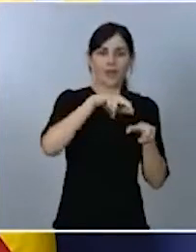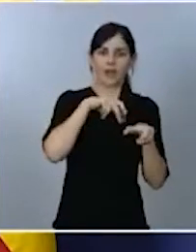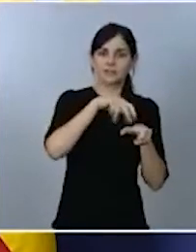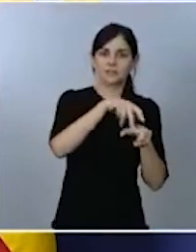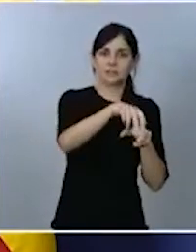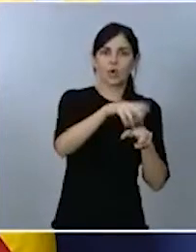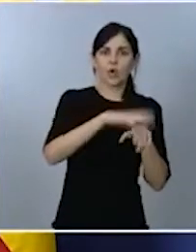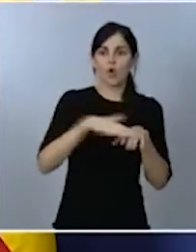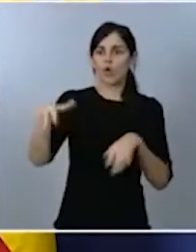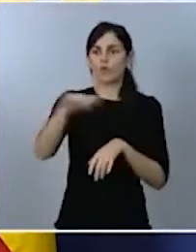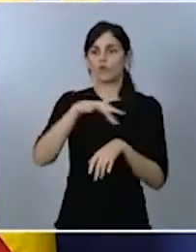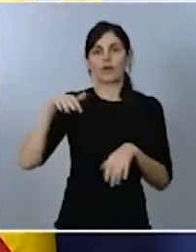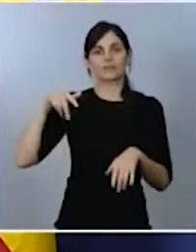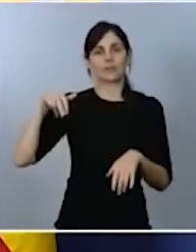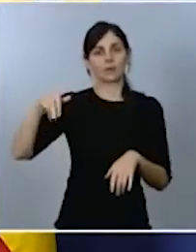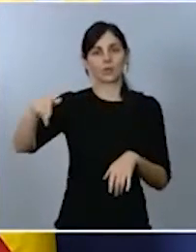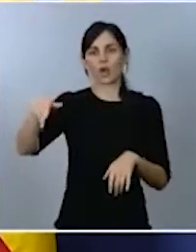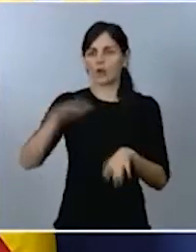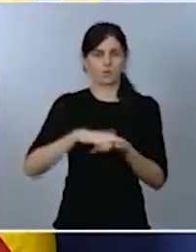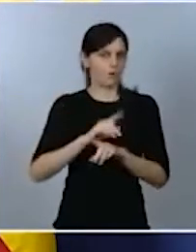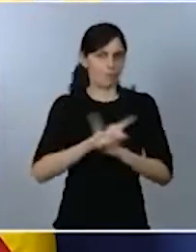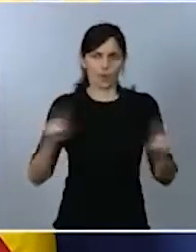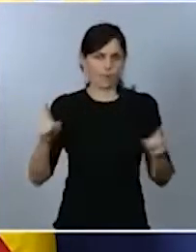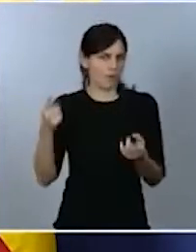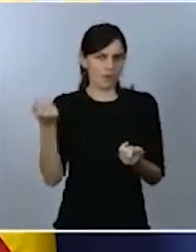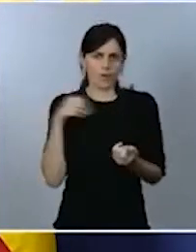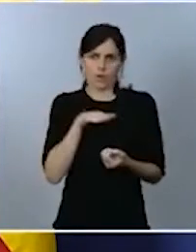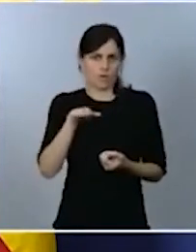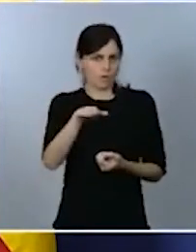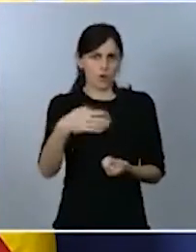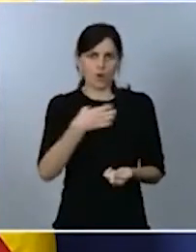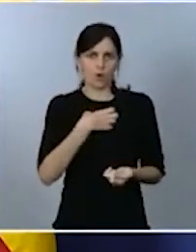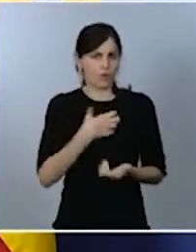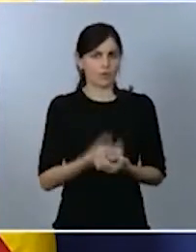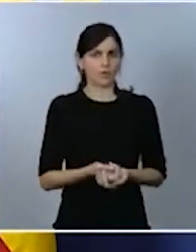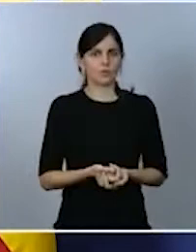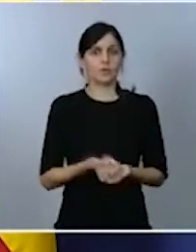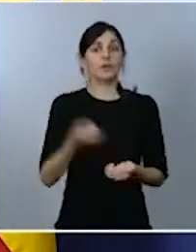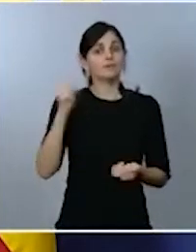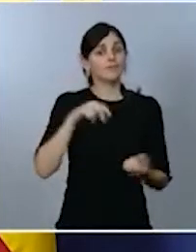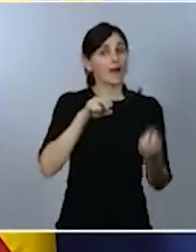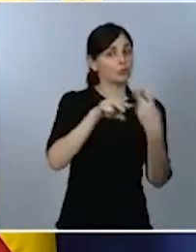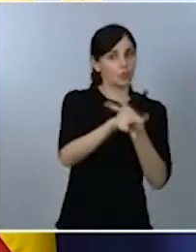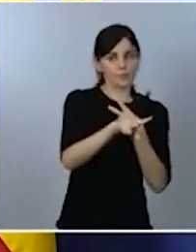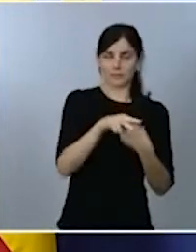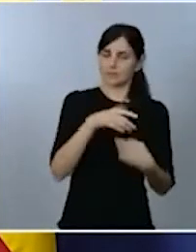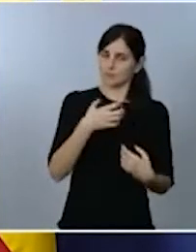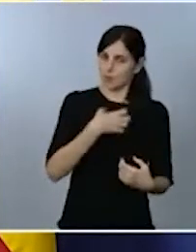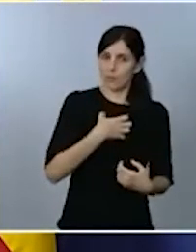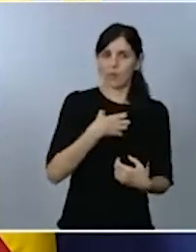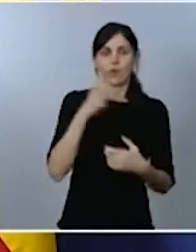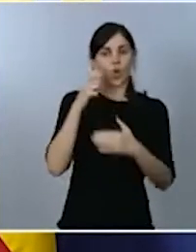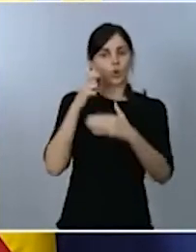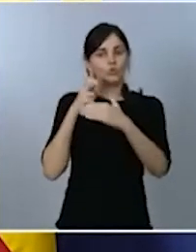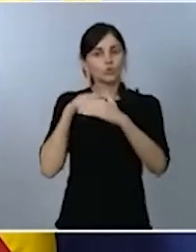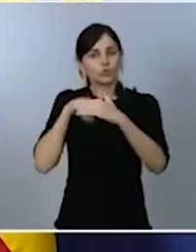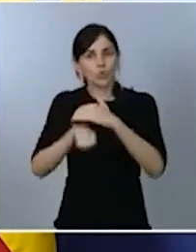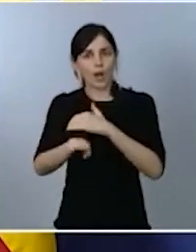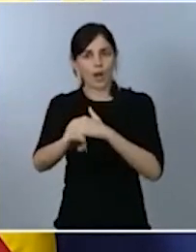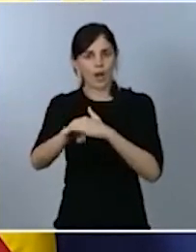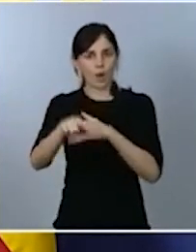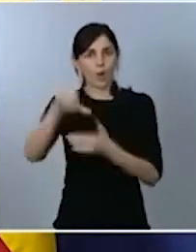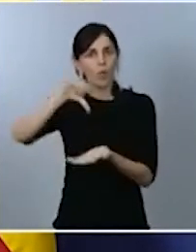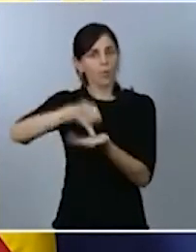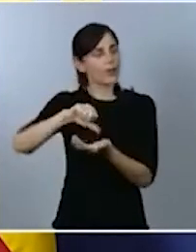como en vías interurbanas, autopistas, autovías urbanas y túneles urbanos. Estos vehículos de